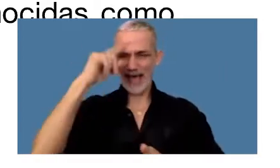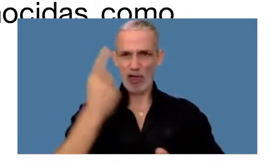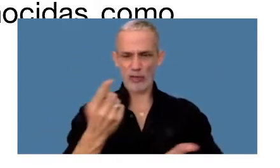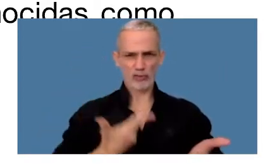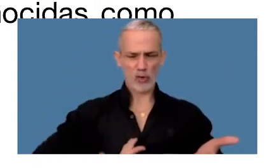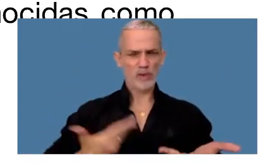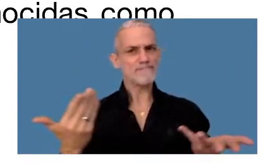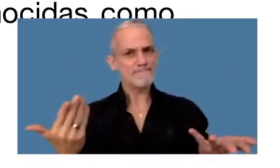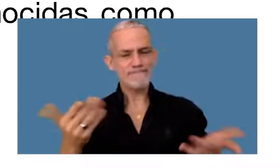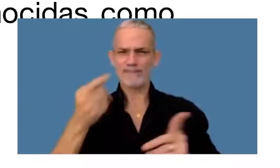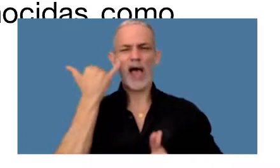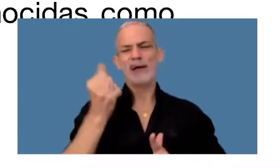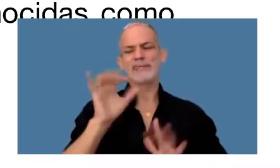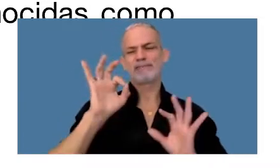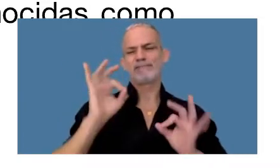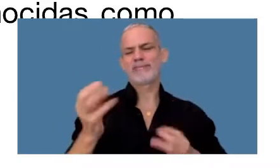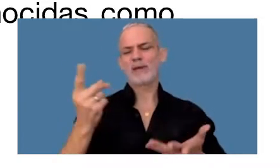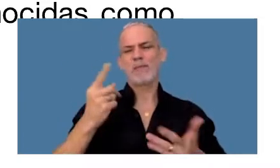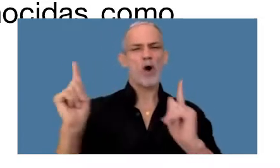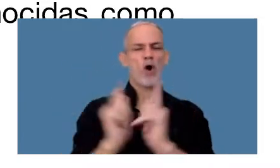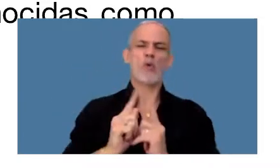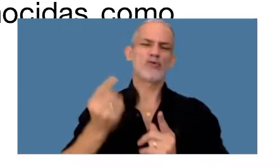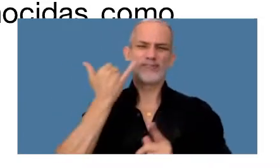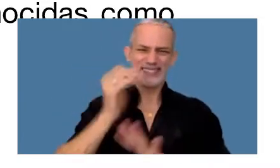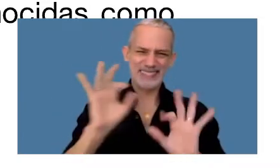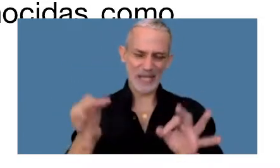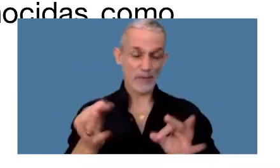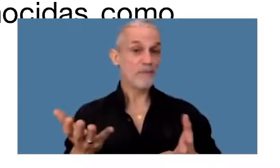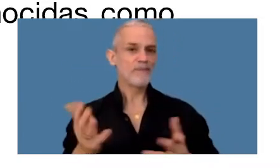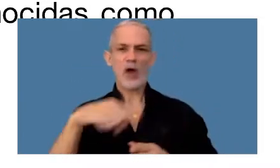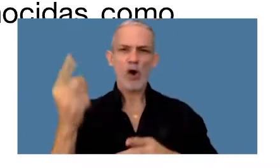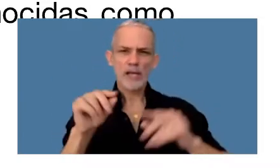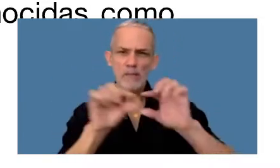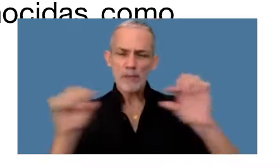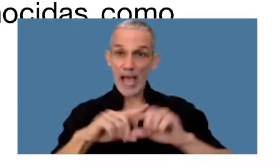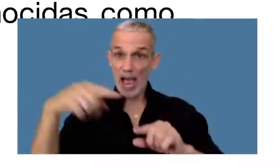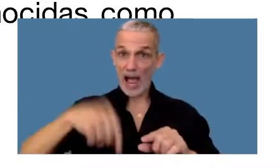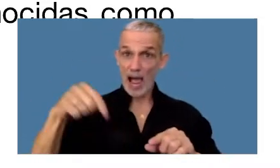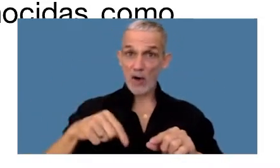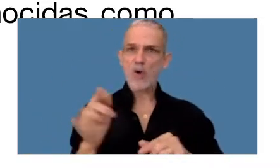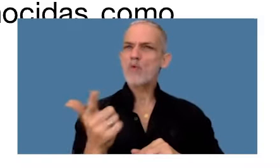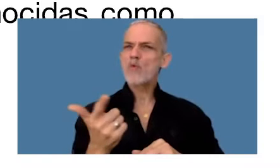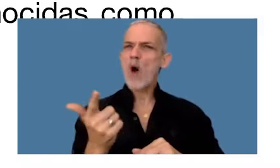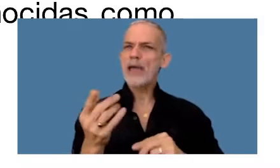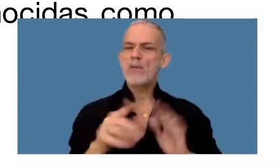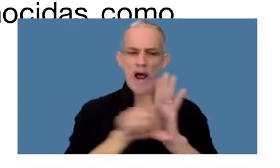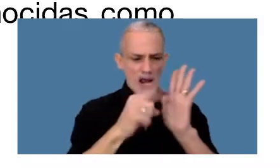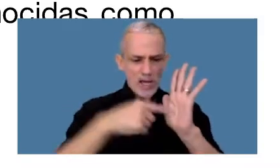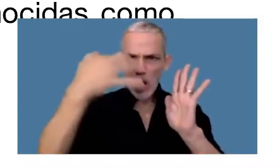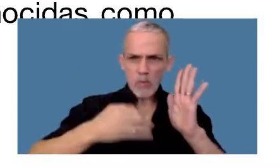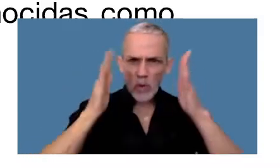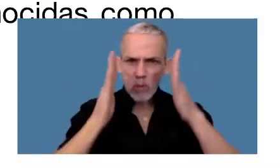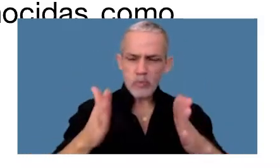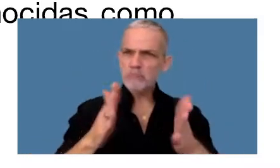inferir alguna que otra conclusión Otra nota general En la actualidad no existe una legislación general